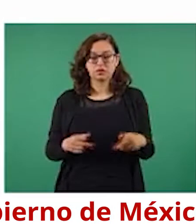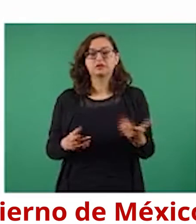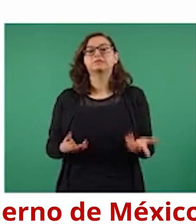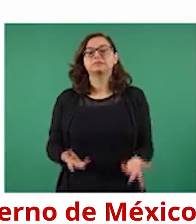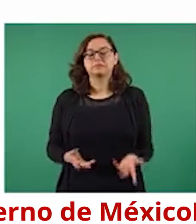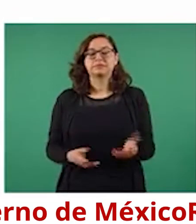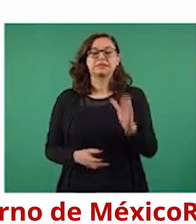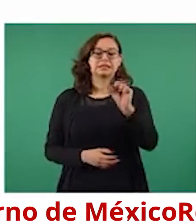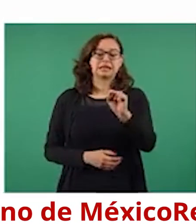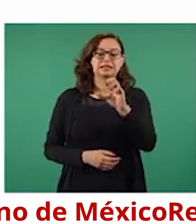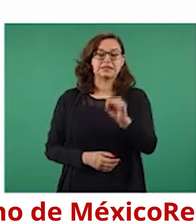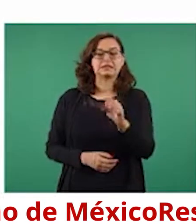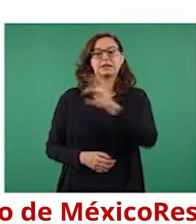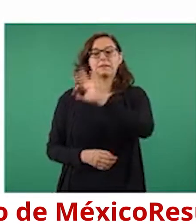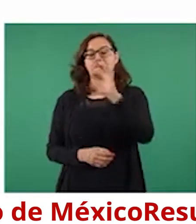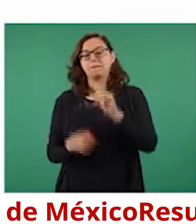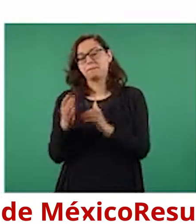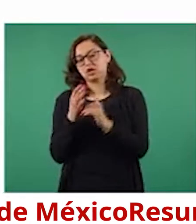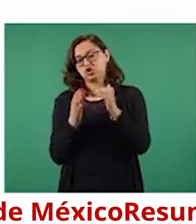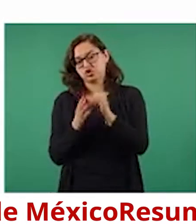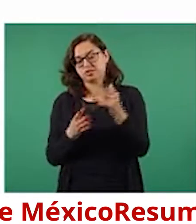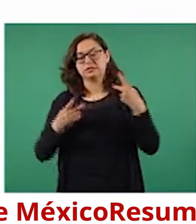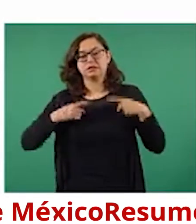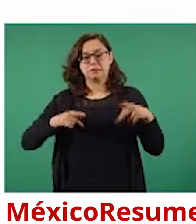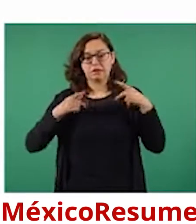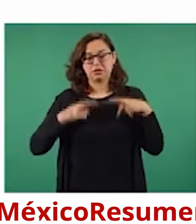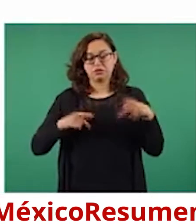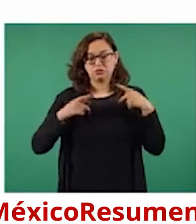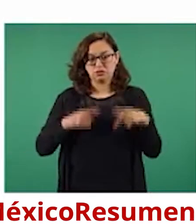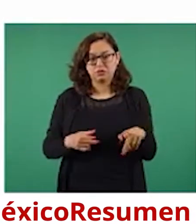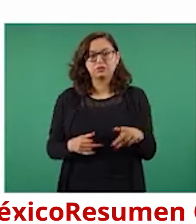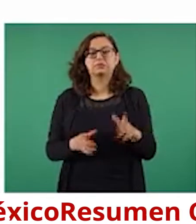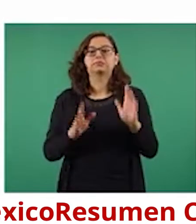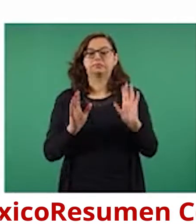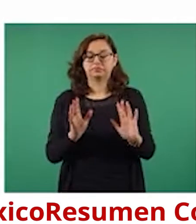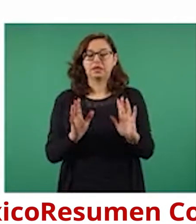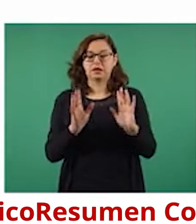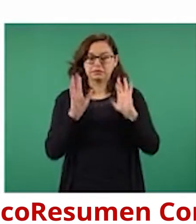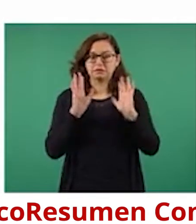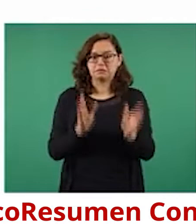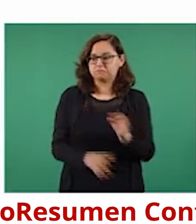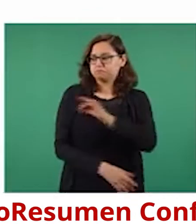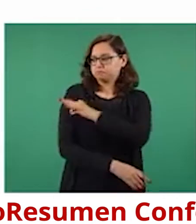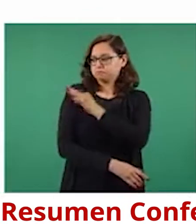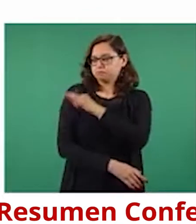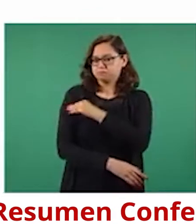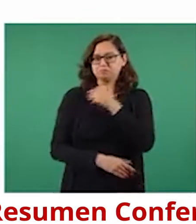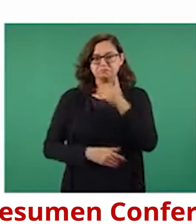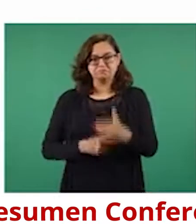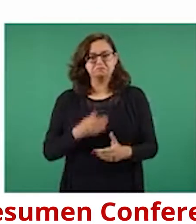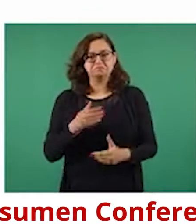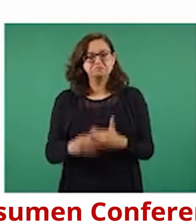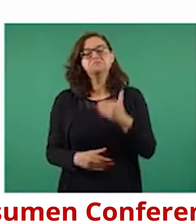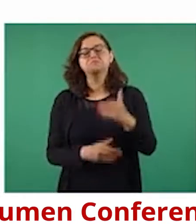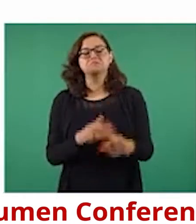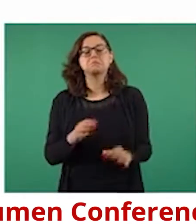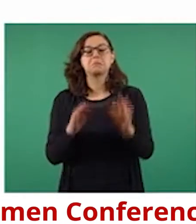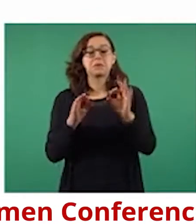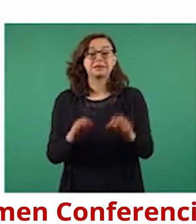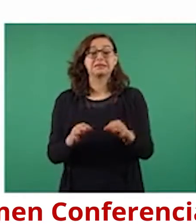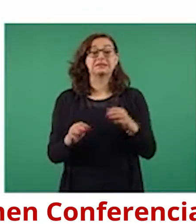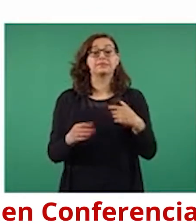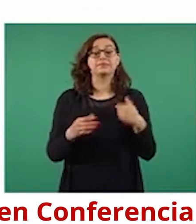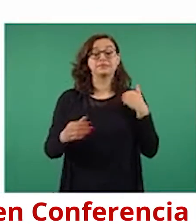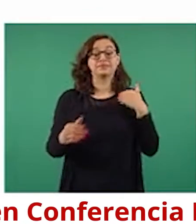ya tienen el esquema completo, un tercio son esquemas recientes y seguimos en buen camino para lograr que el 31 de